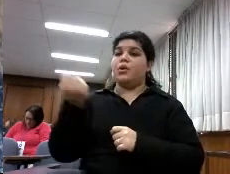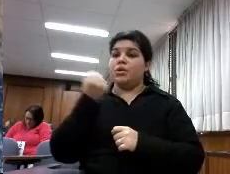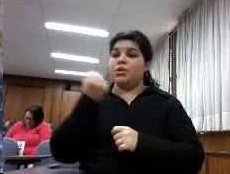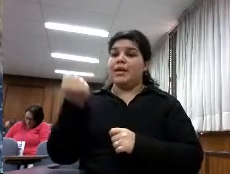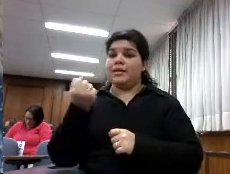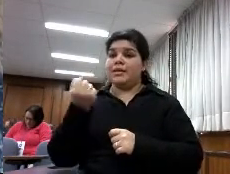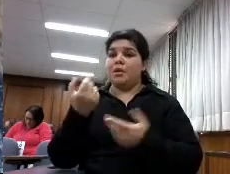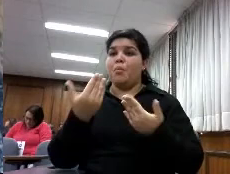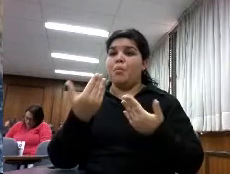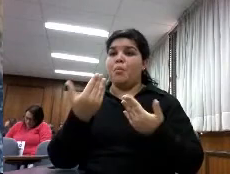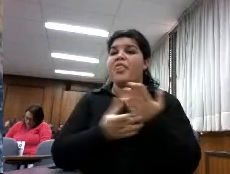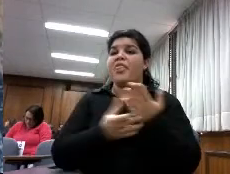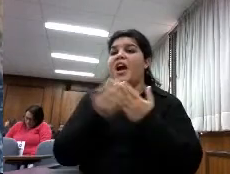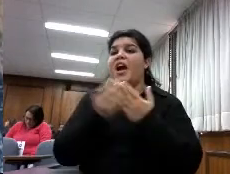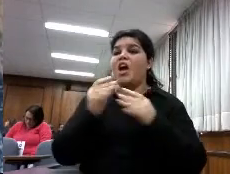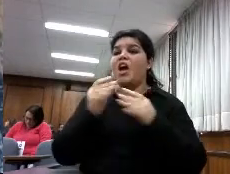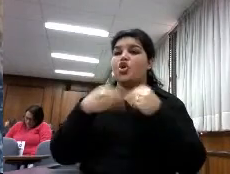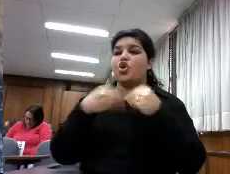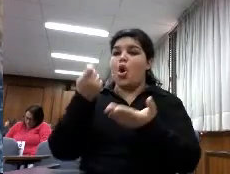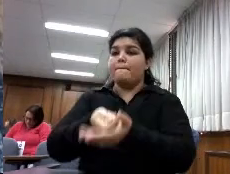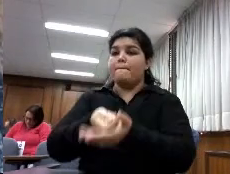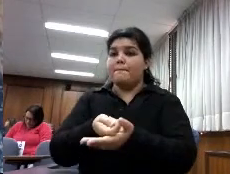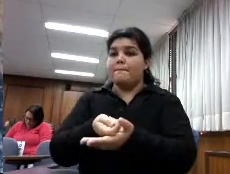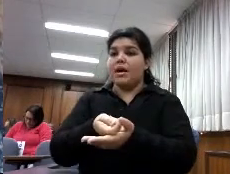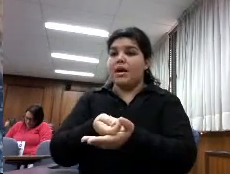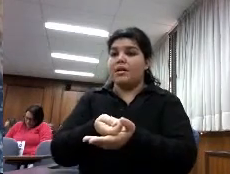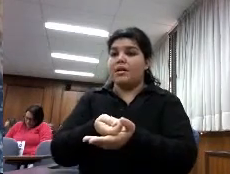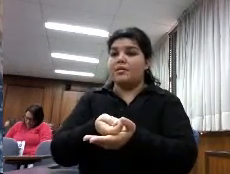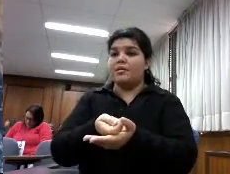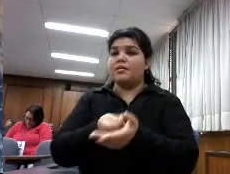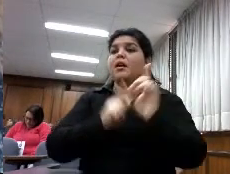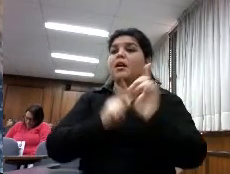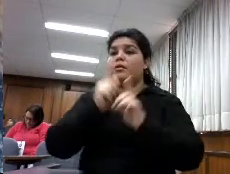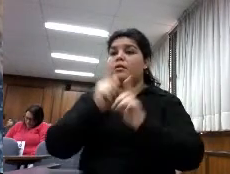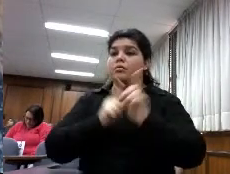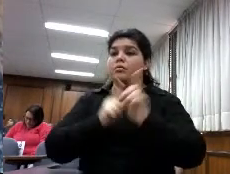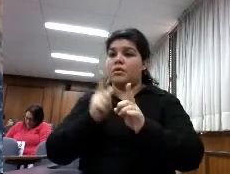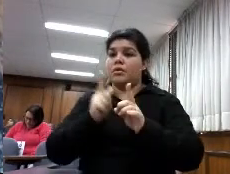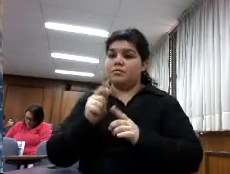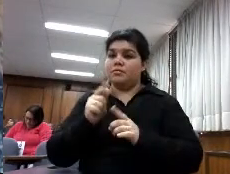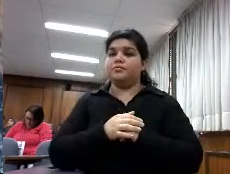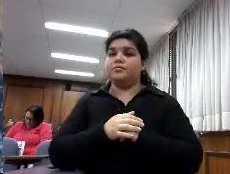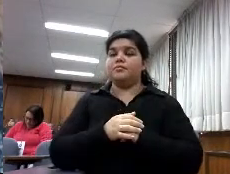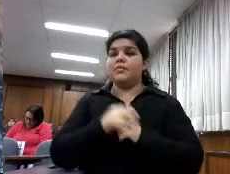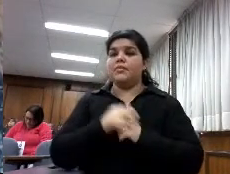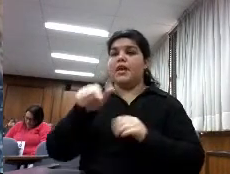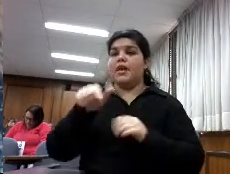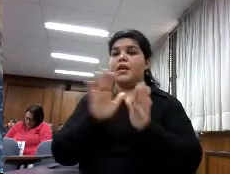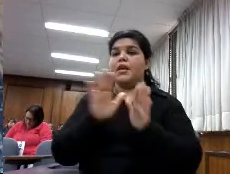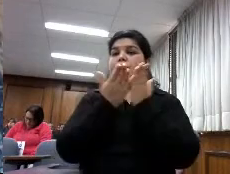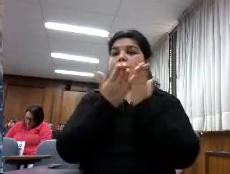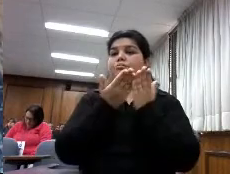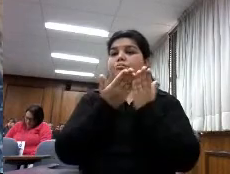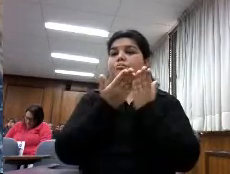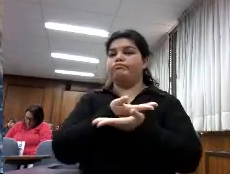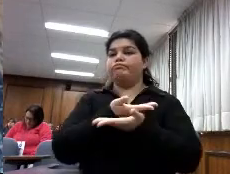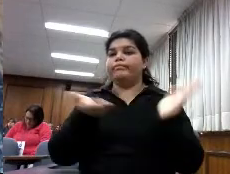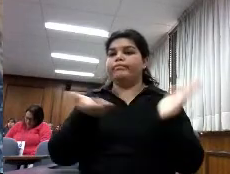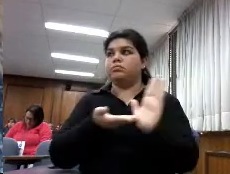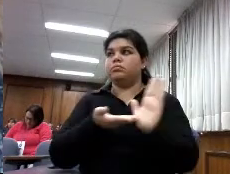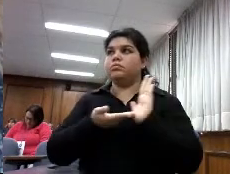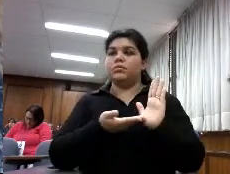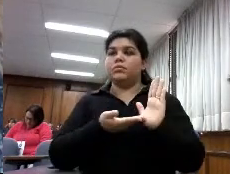gastos y ya muchos de las editoriales lo que están haciendo son modelos alternativos para publicar en abierto aquí hay en